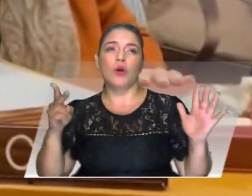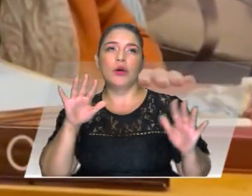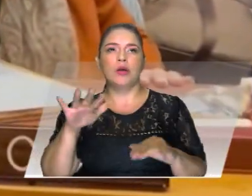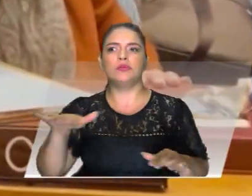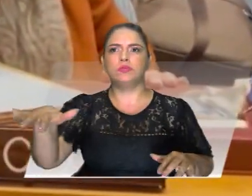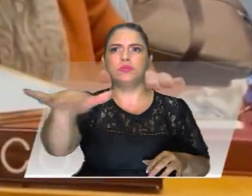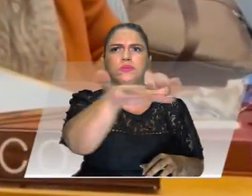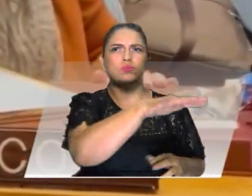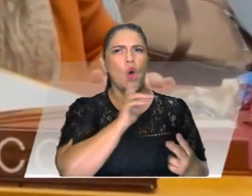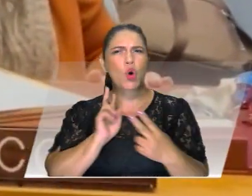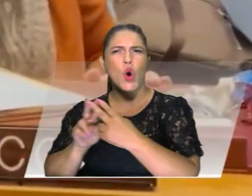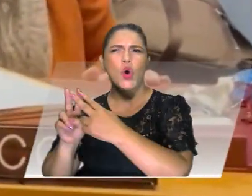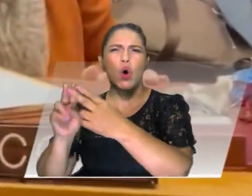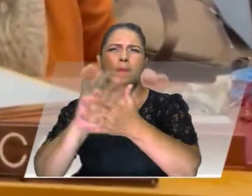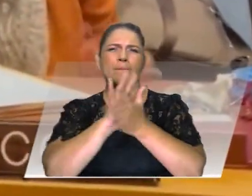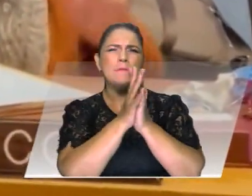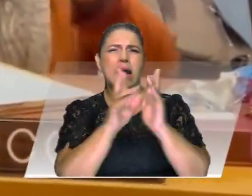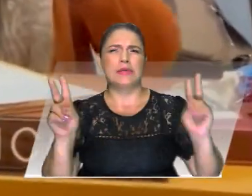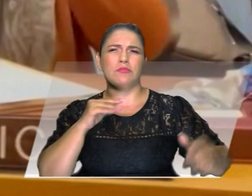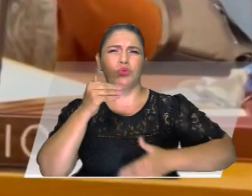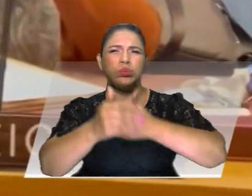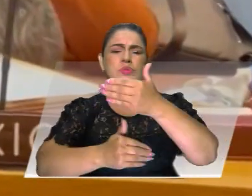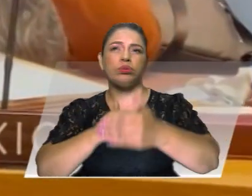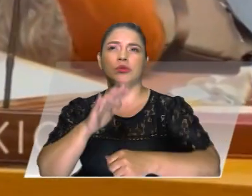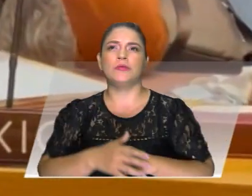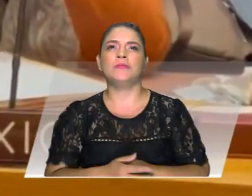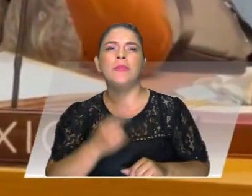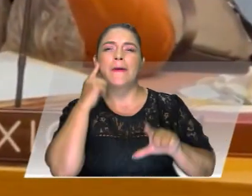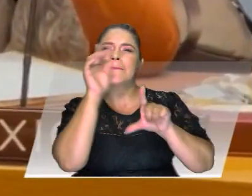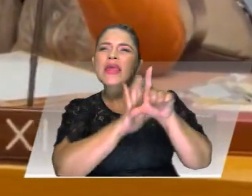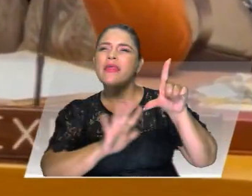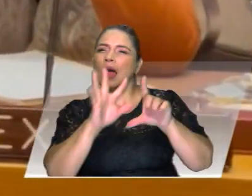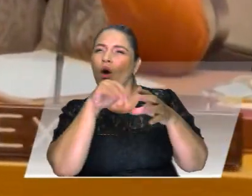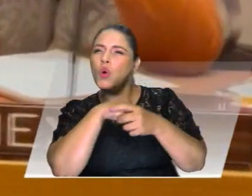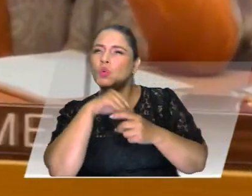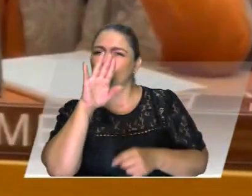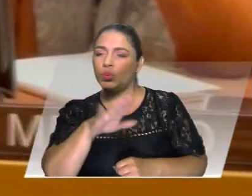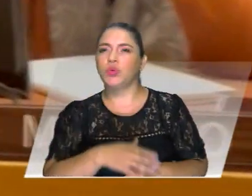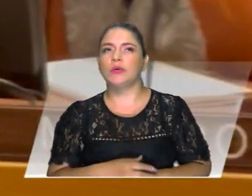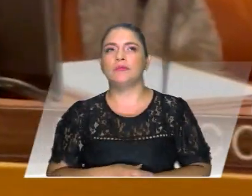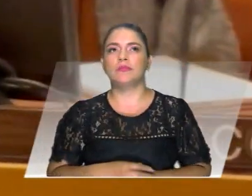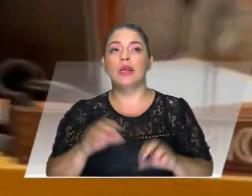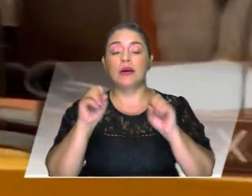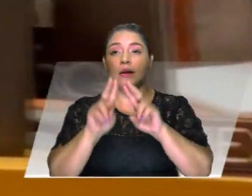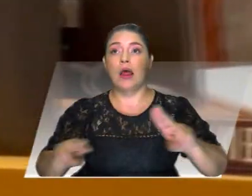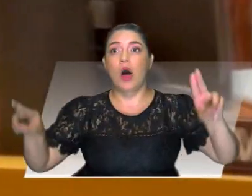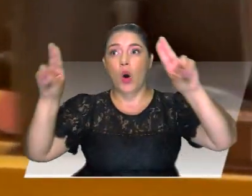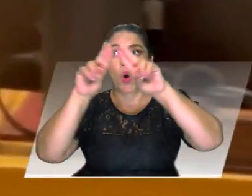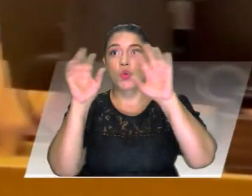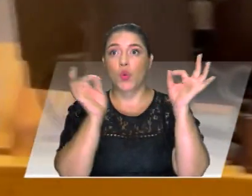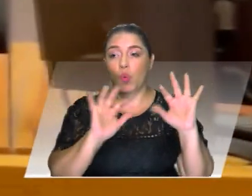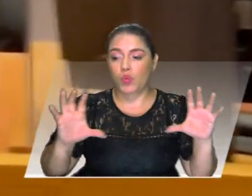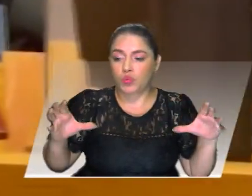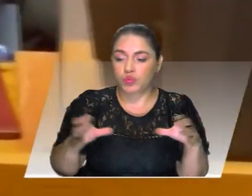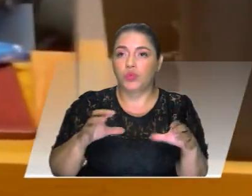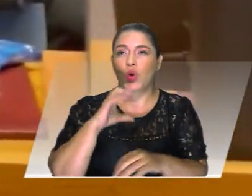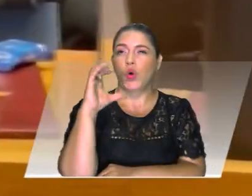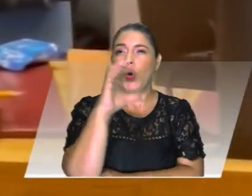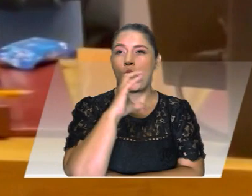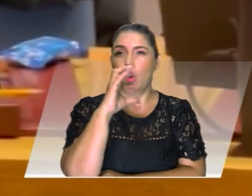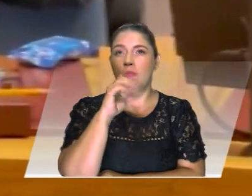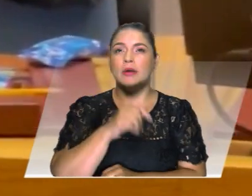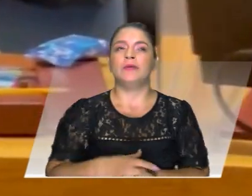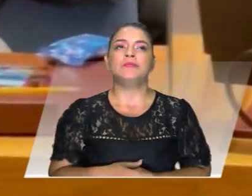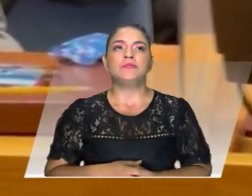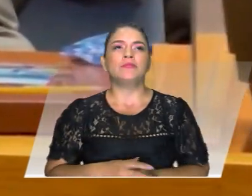conocer el proceso de paz en el país a través del video preparado por la Misión de Verificación de las Naciones Unidas en Colombia y el Departamento